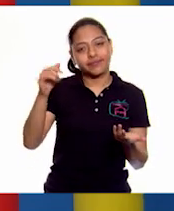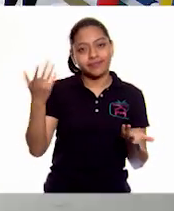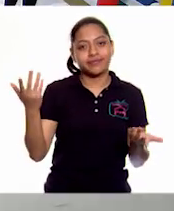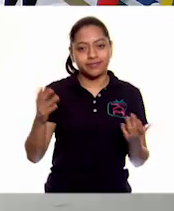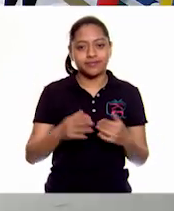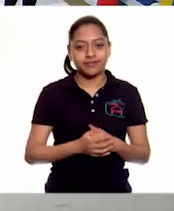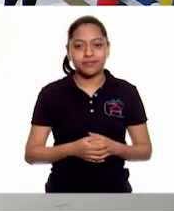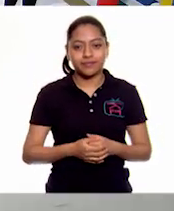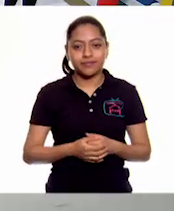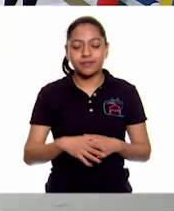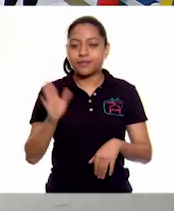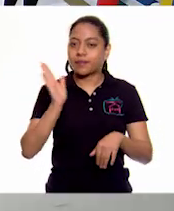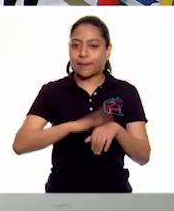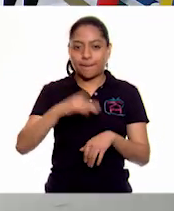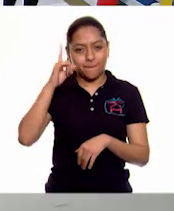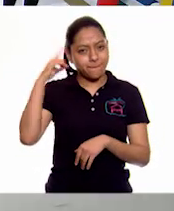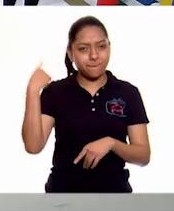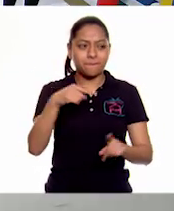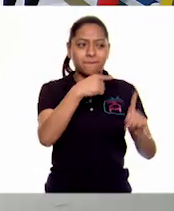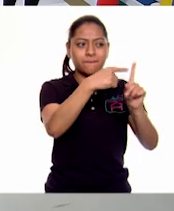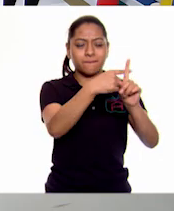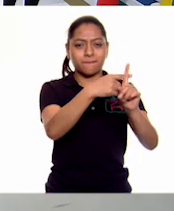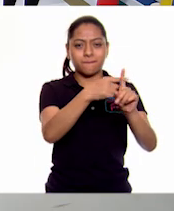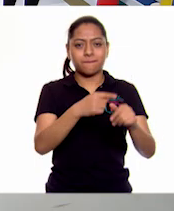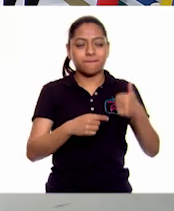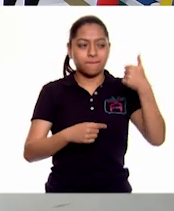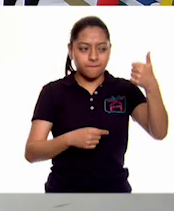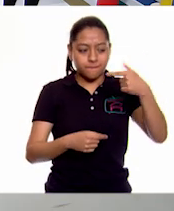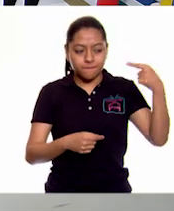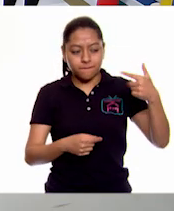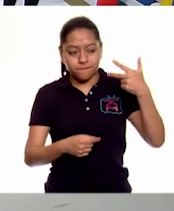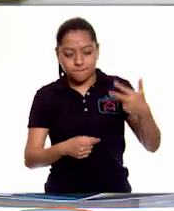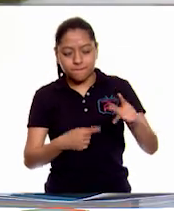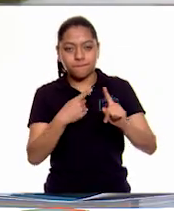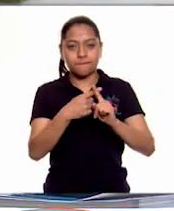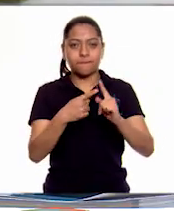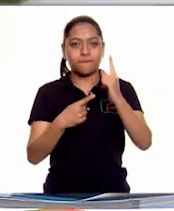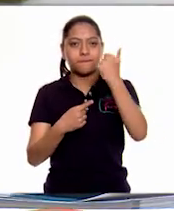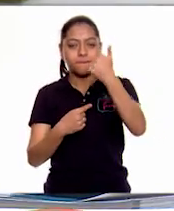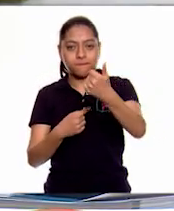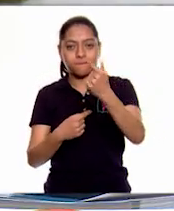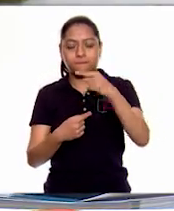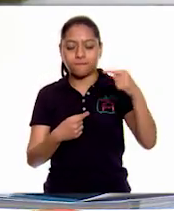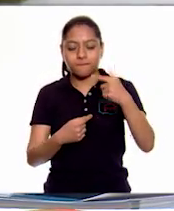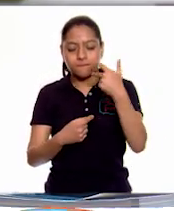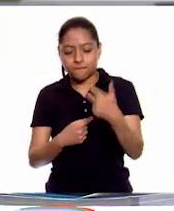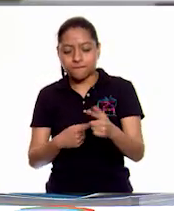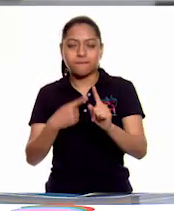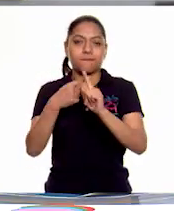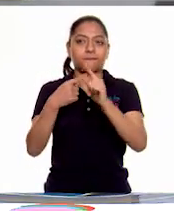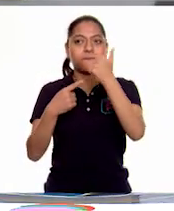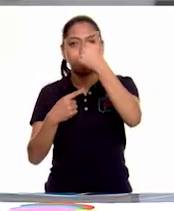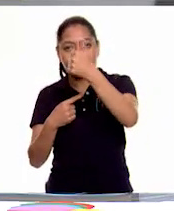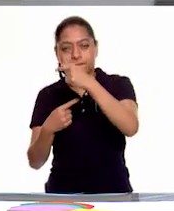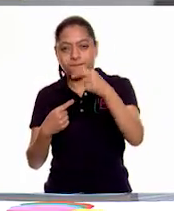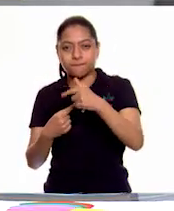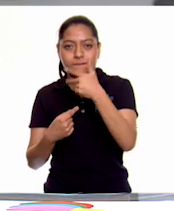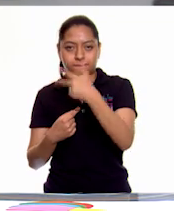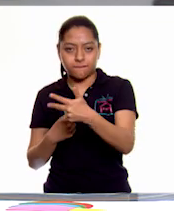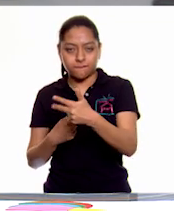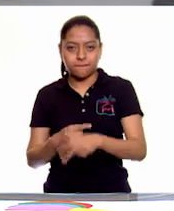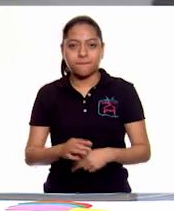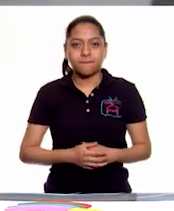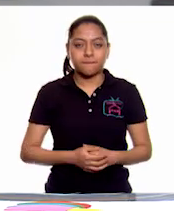bueno, sí, a mí me parece más fácil sumar seis octavos más seis octavos son doce y doce octavos más. Otros seis octavos son